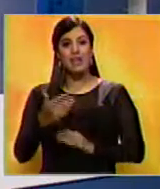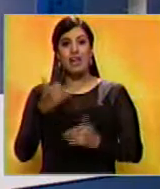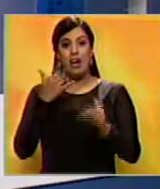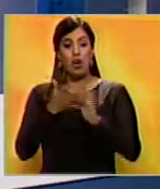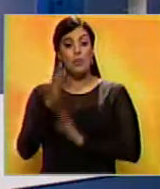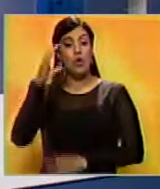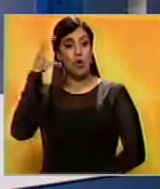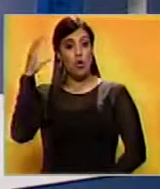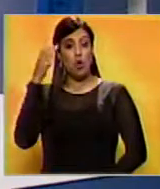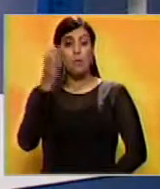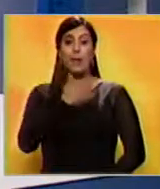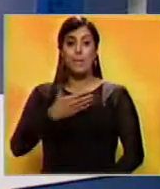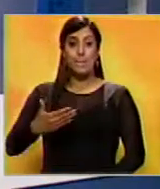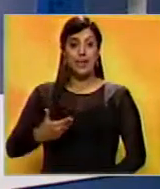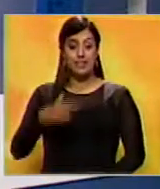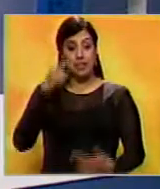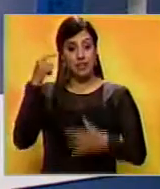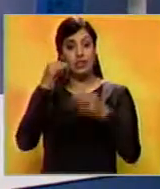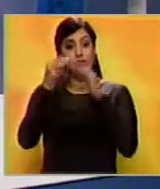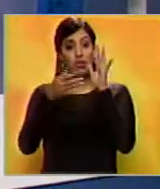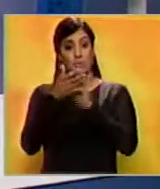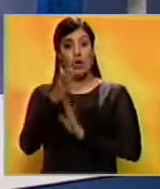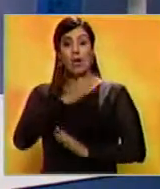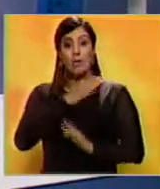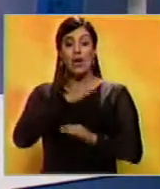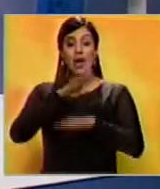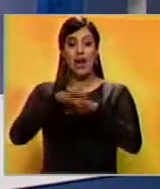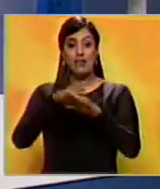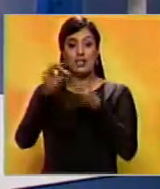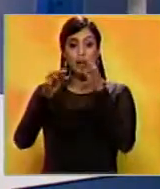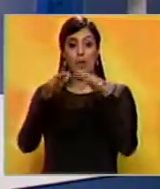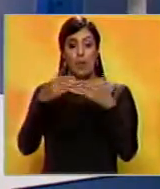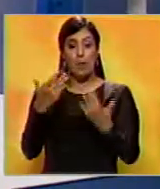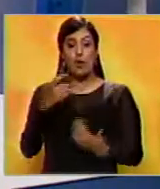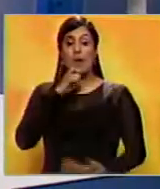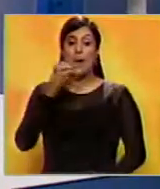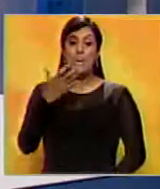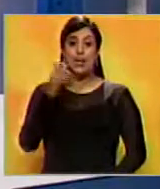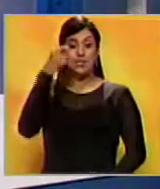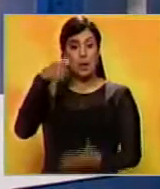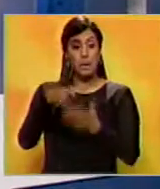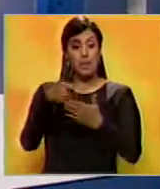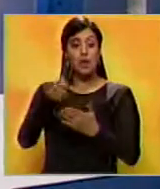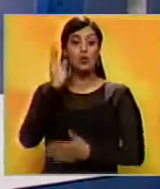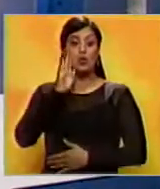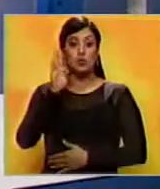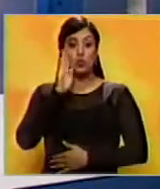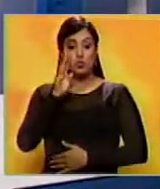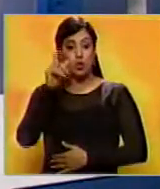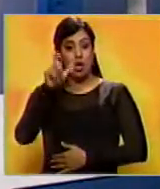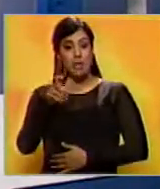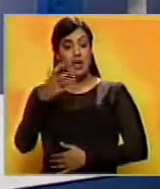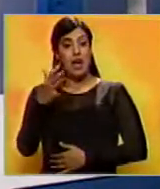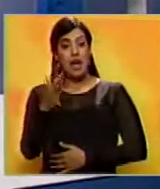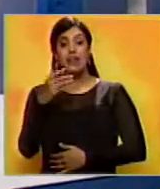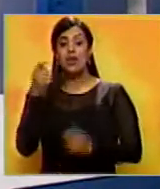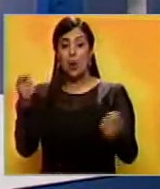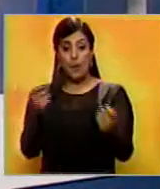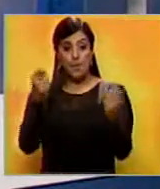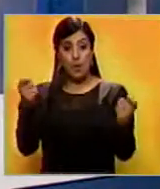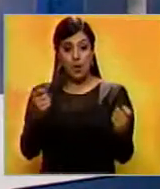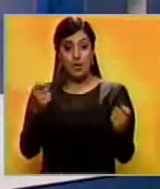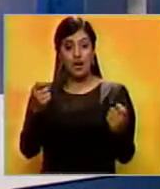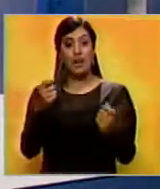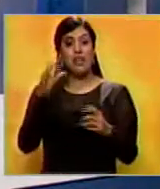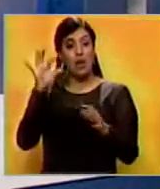En Colombia, el presidente Juan Manuel Santos fue citado a declarar por el presunto financiamiento irregular de Odebrecht. Así, su campaña